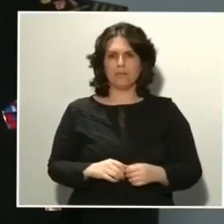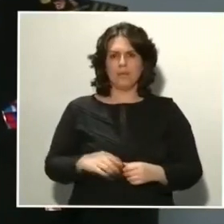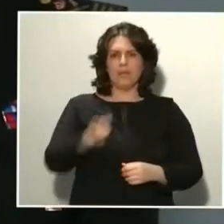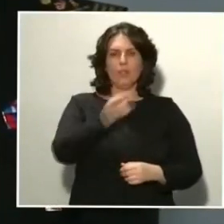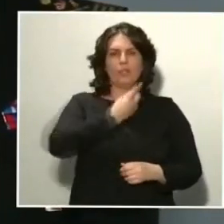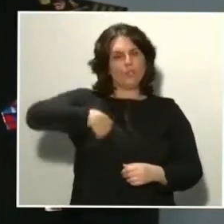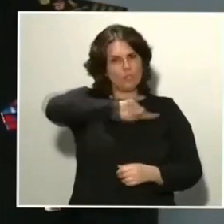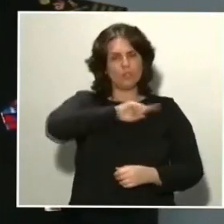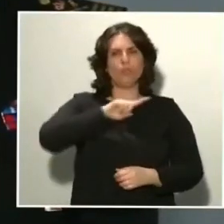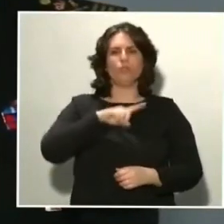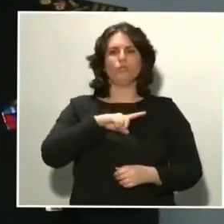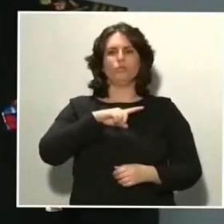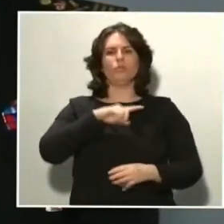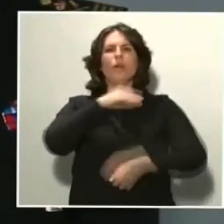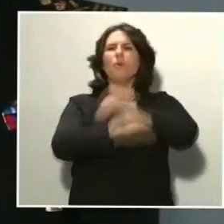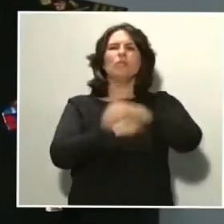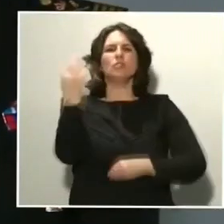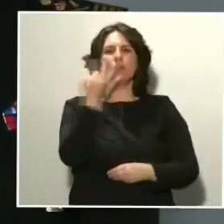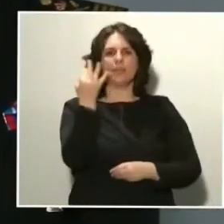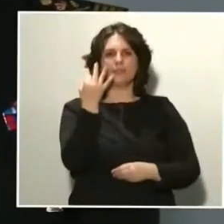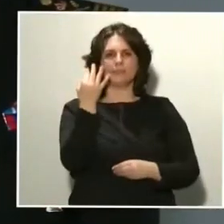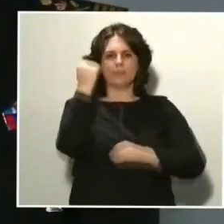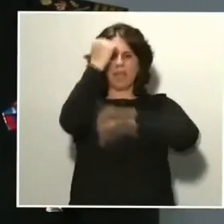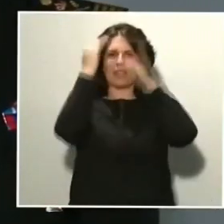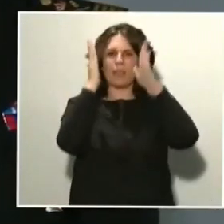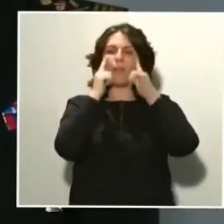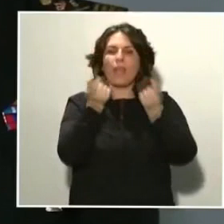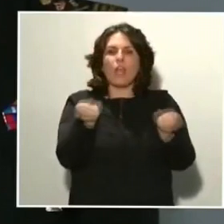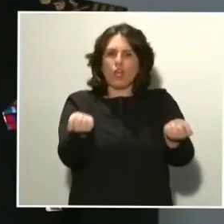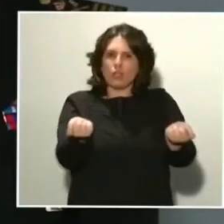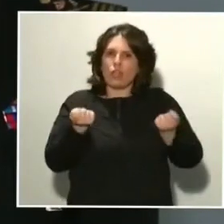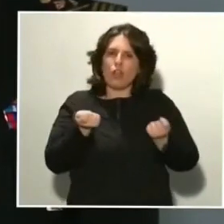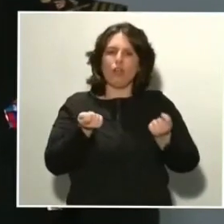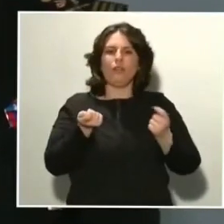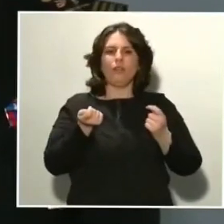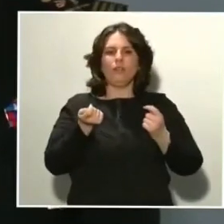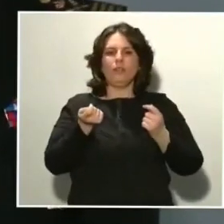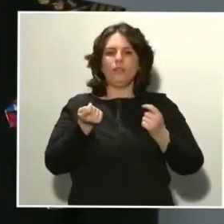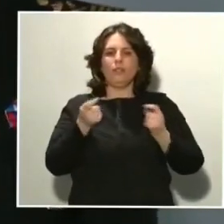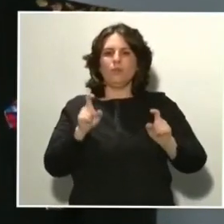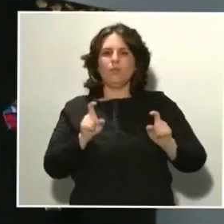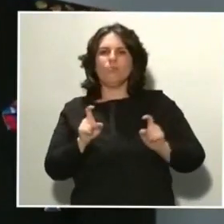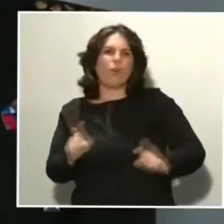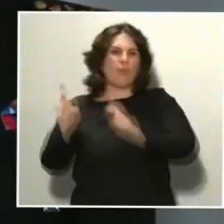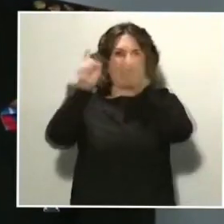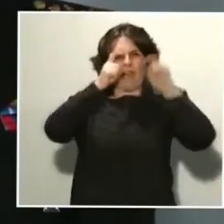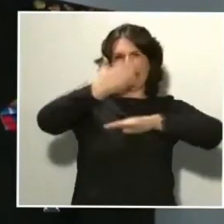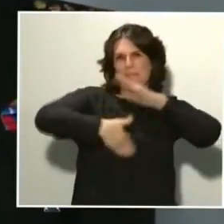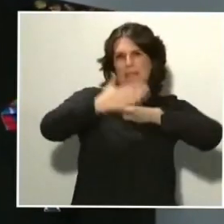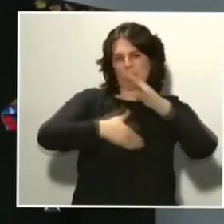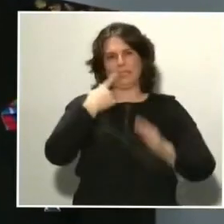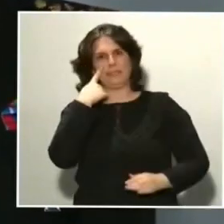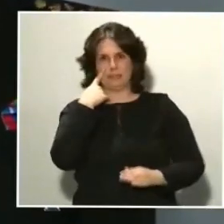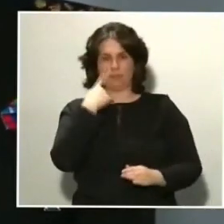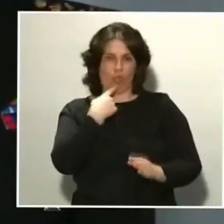atender lo que es el control de las limitaciones de movilidad que establece el Real Decreto, sino también nos hemos